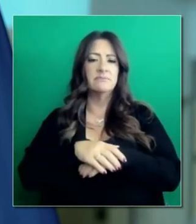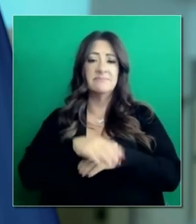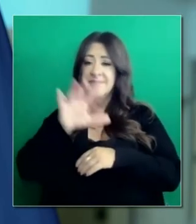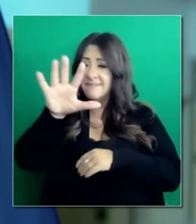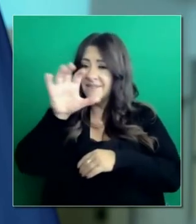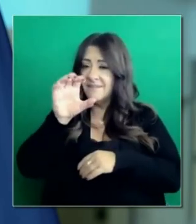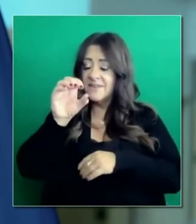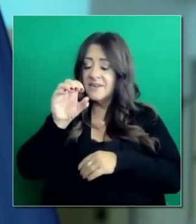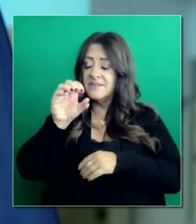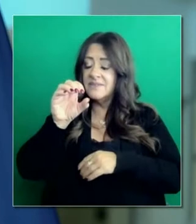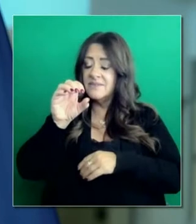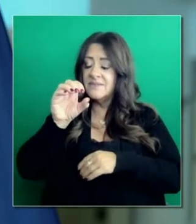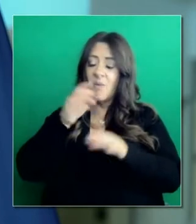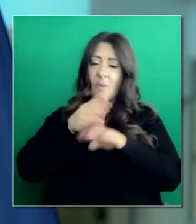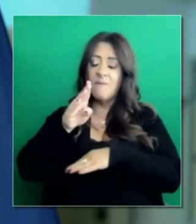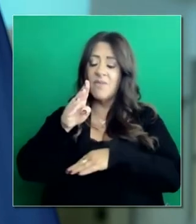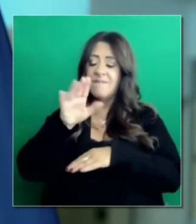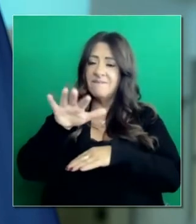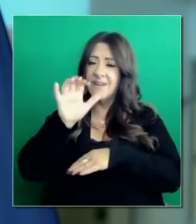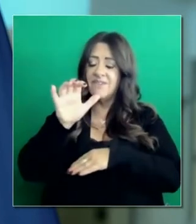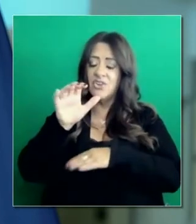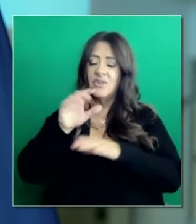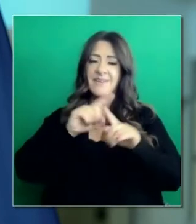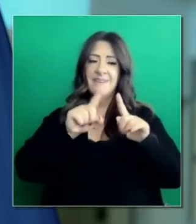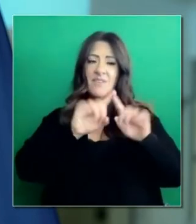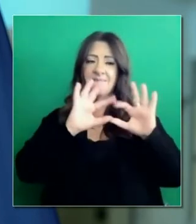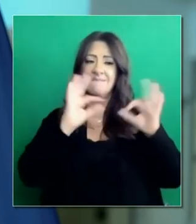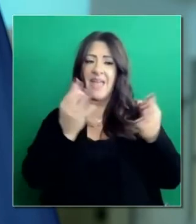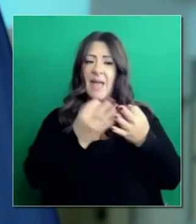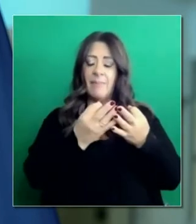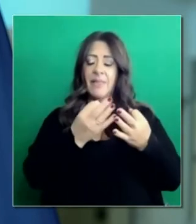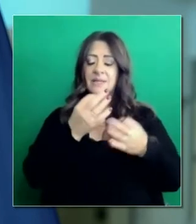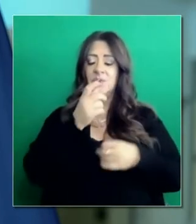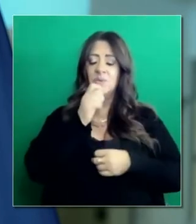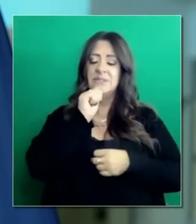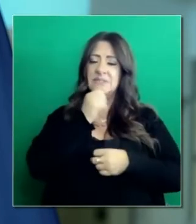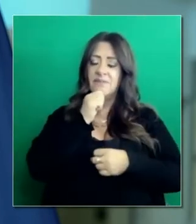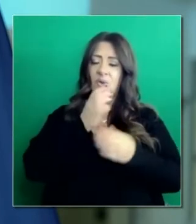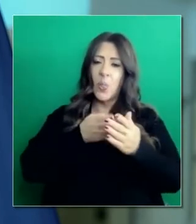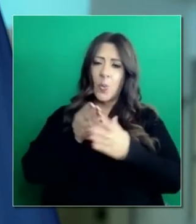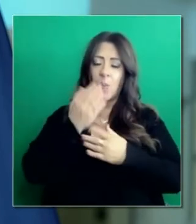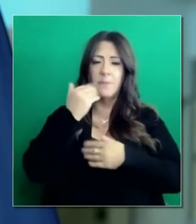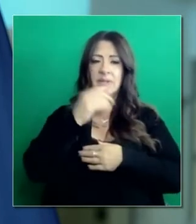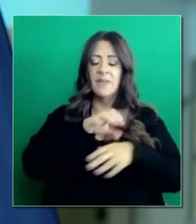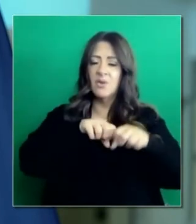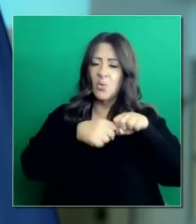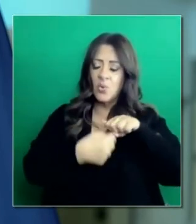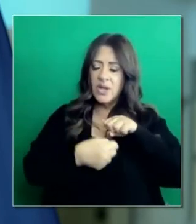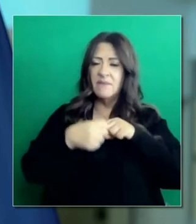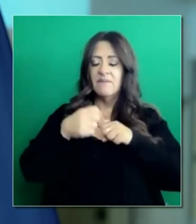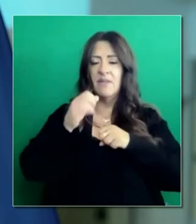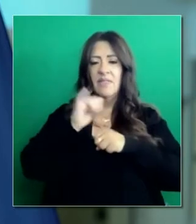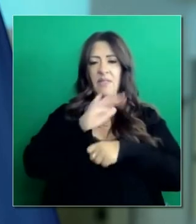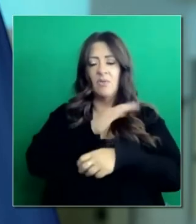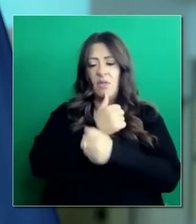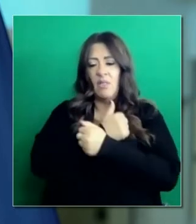familias devastadas porque han perdido a ser querido por la fuerza mortal de